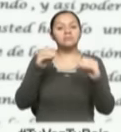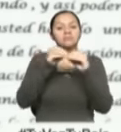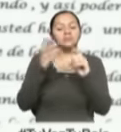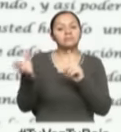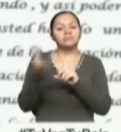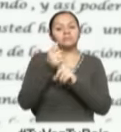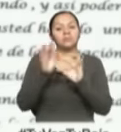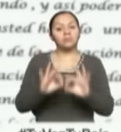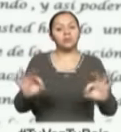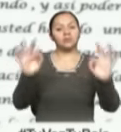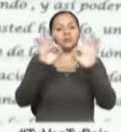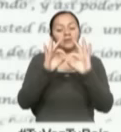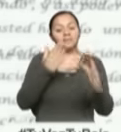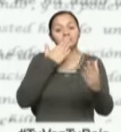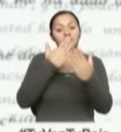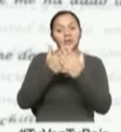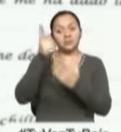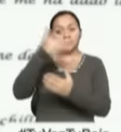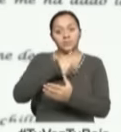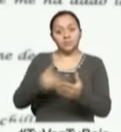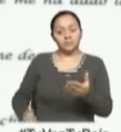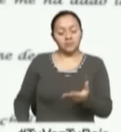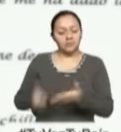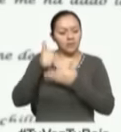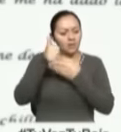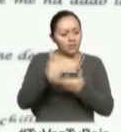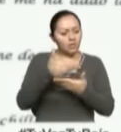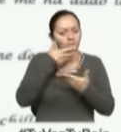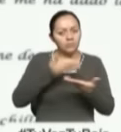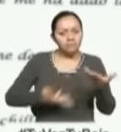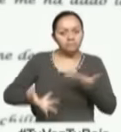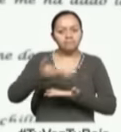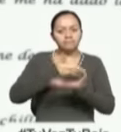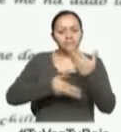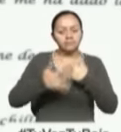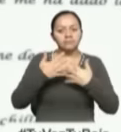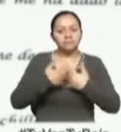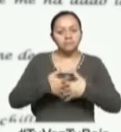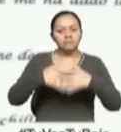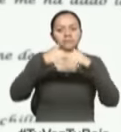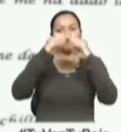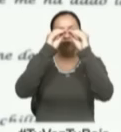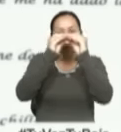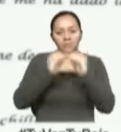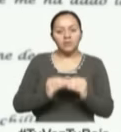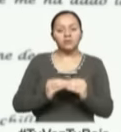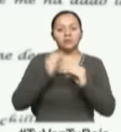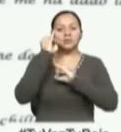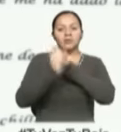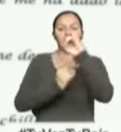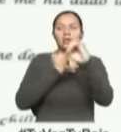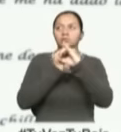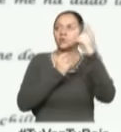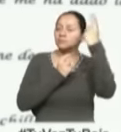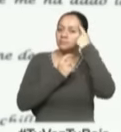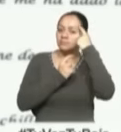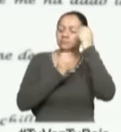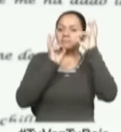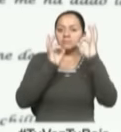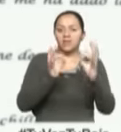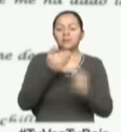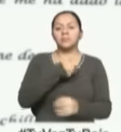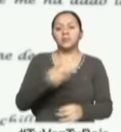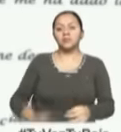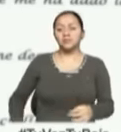logros, ya que gracias a su ayuda, en este país se están ideando estudiantes con una mentalidad internacional. Y ningún presidente